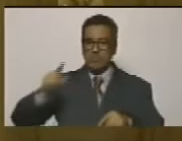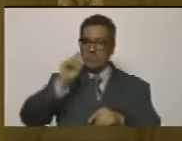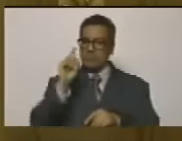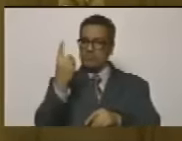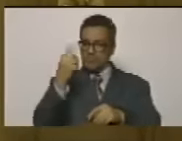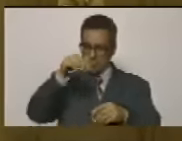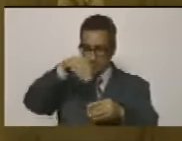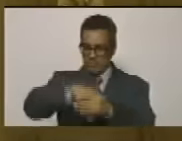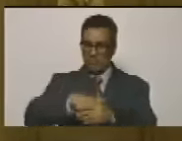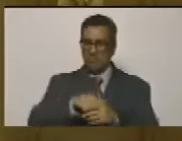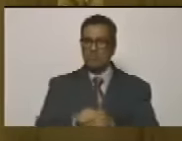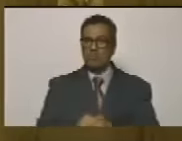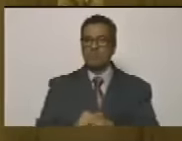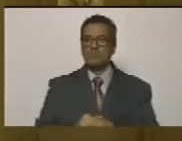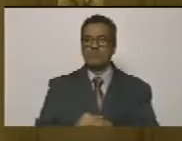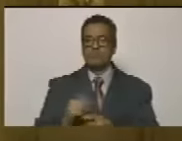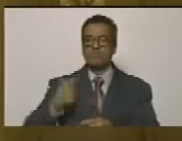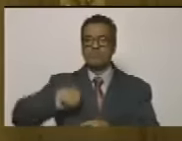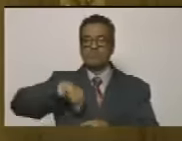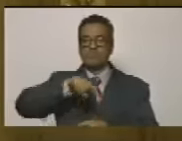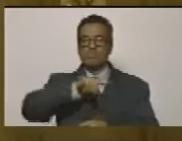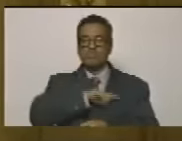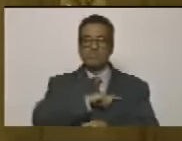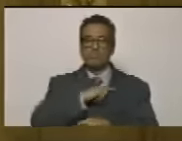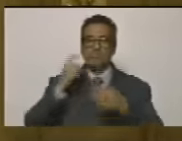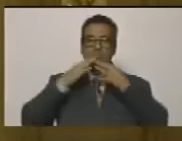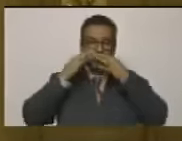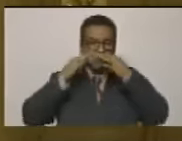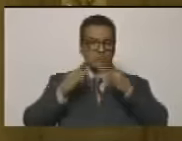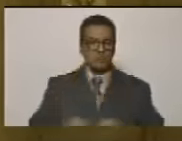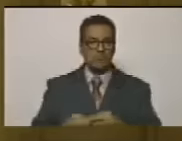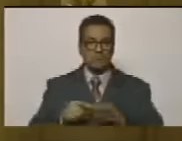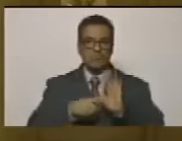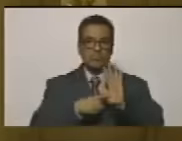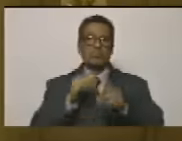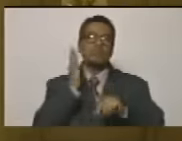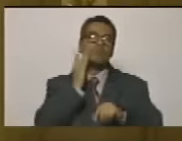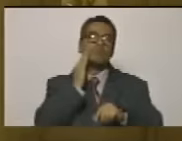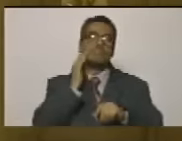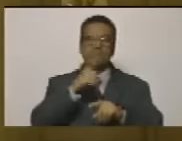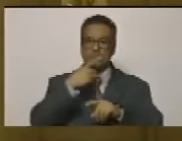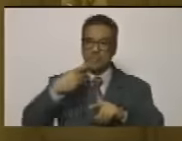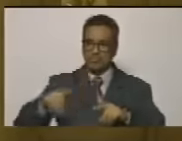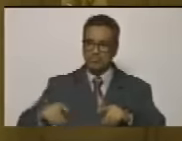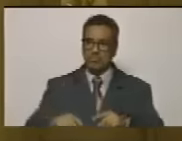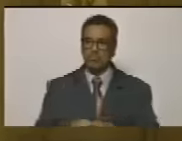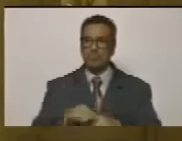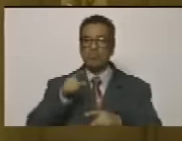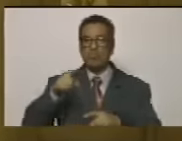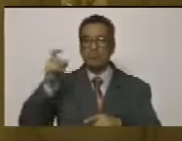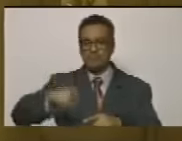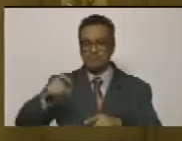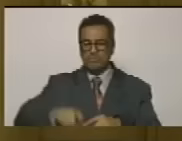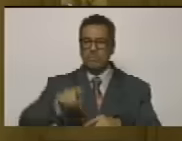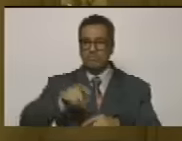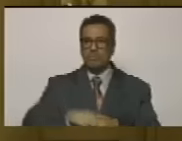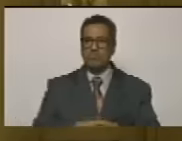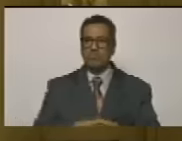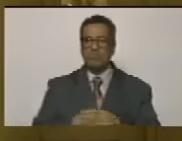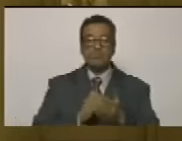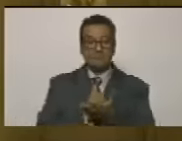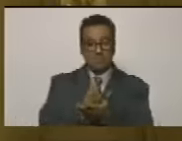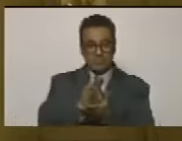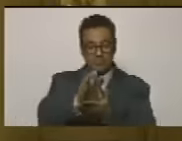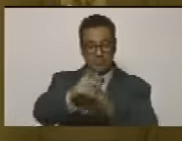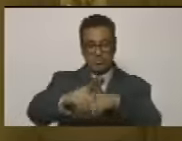voto. Hemos nosotros garantizado ser un ejemplo de democracia, pero necesitamos ir